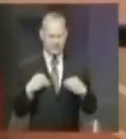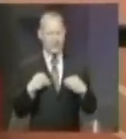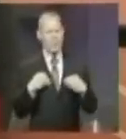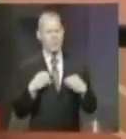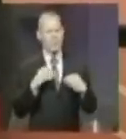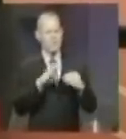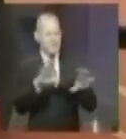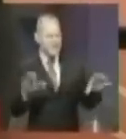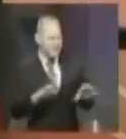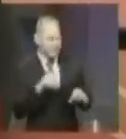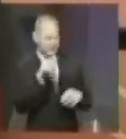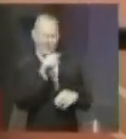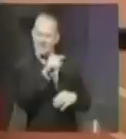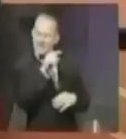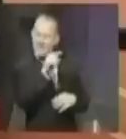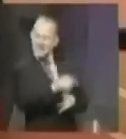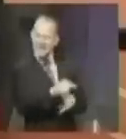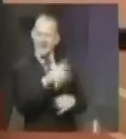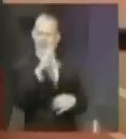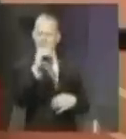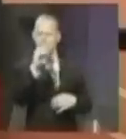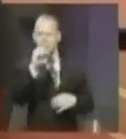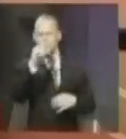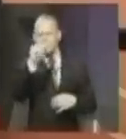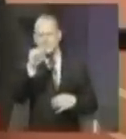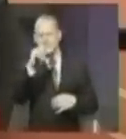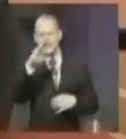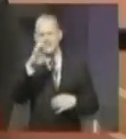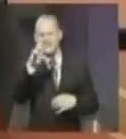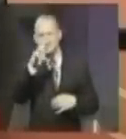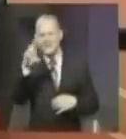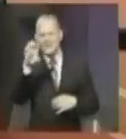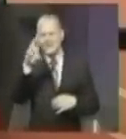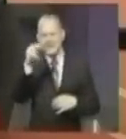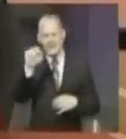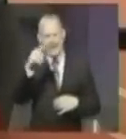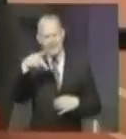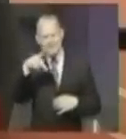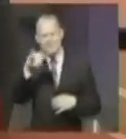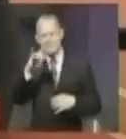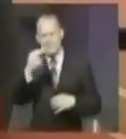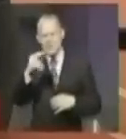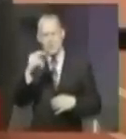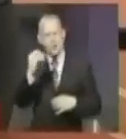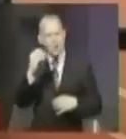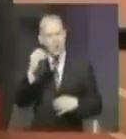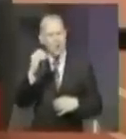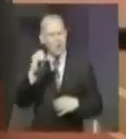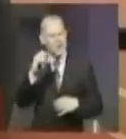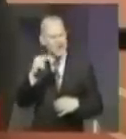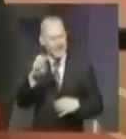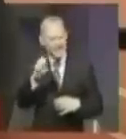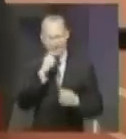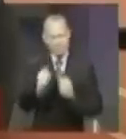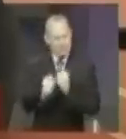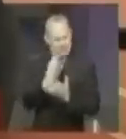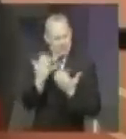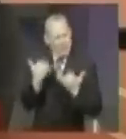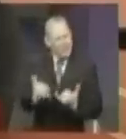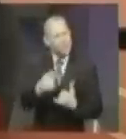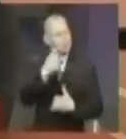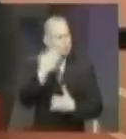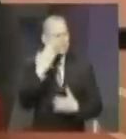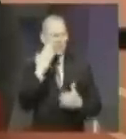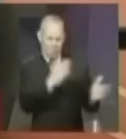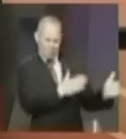con donde iba a ir Costa Serena en Piñones, que estamos expropiándolo en este momento. Tú sabes muy bien cuál es la agenda de